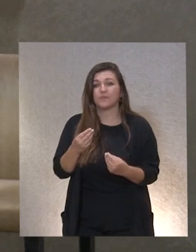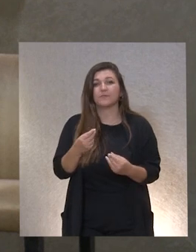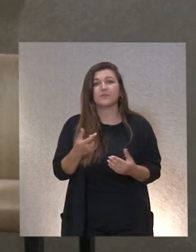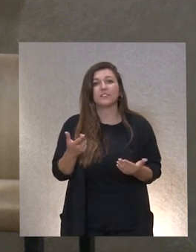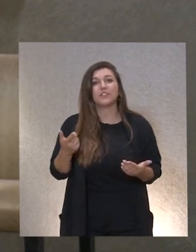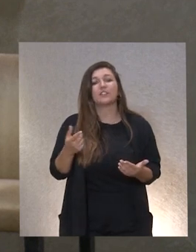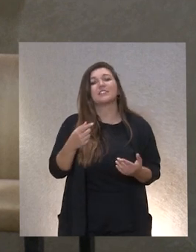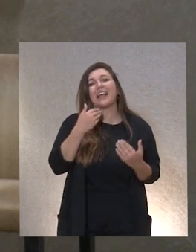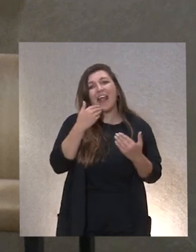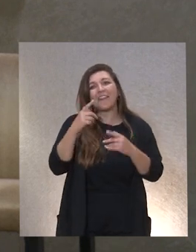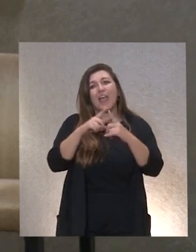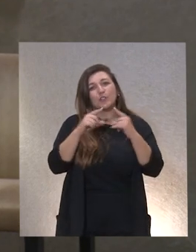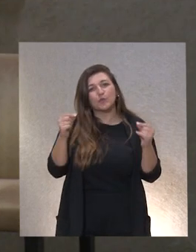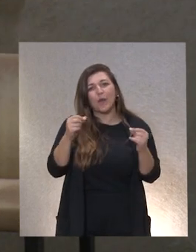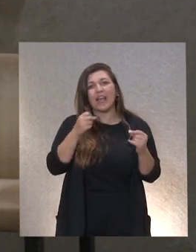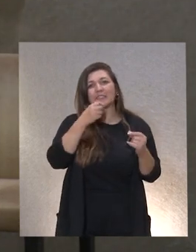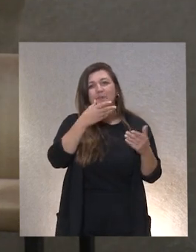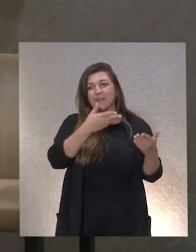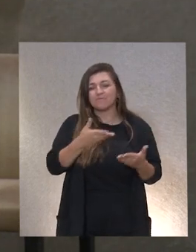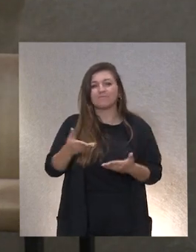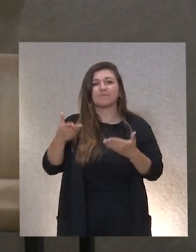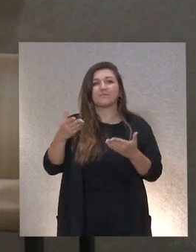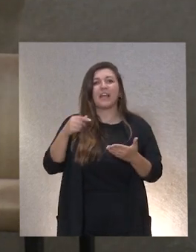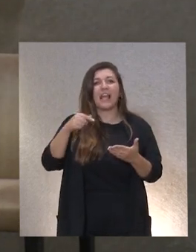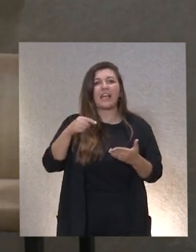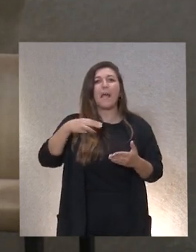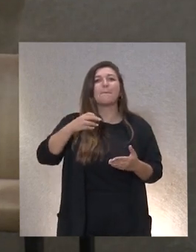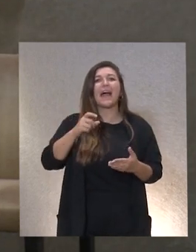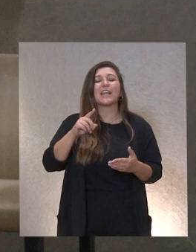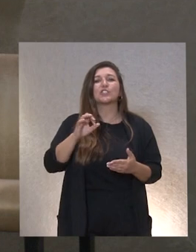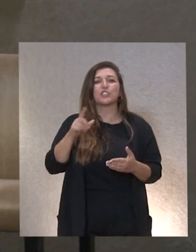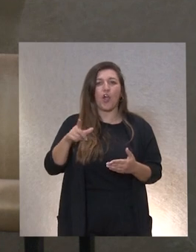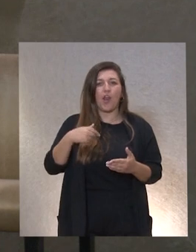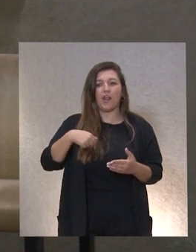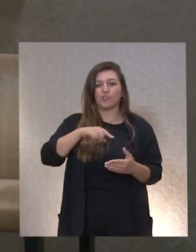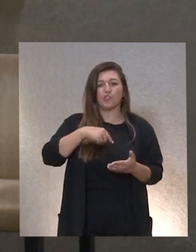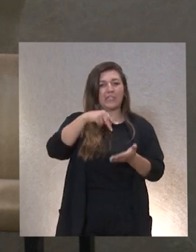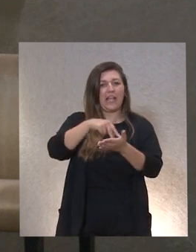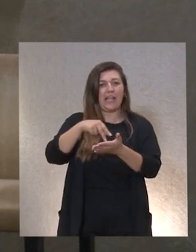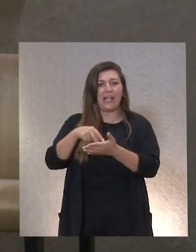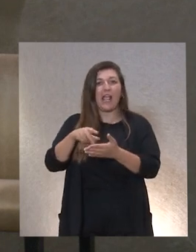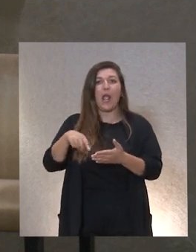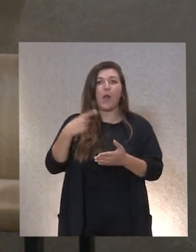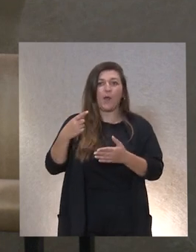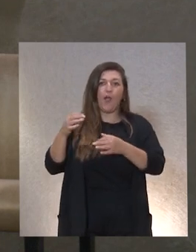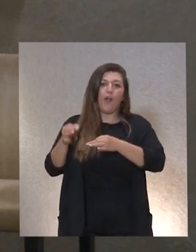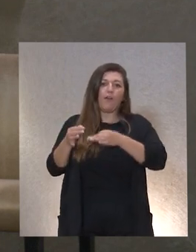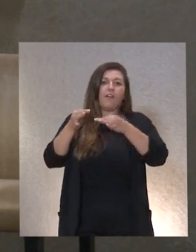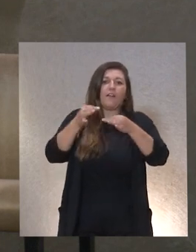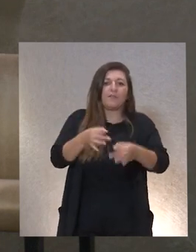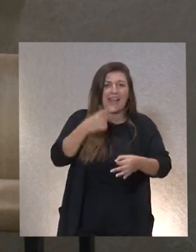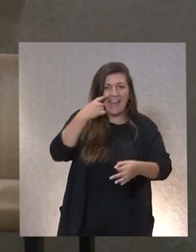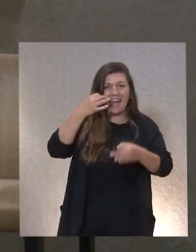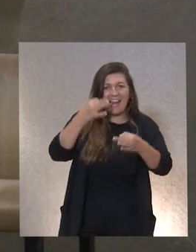y agradecer a Asturias por ser tan buena en Friturina y por una Marisol que nos ha puesto aquí arriba que luego habrá que aterrizar en nuestra